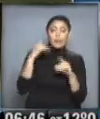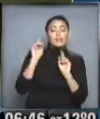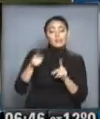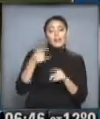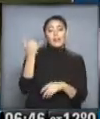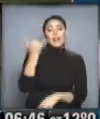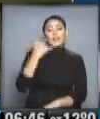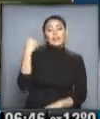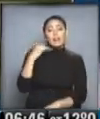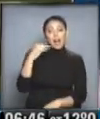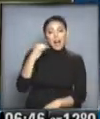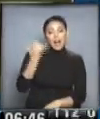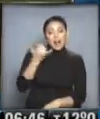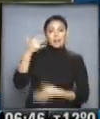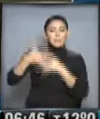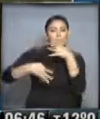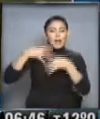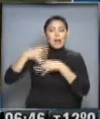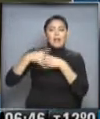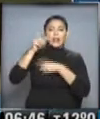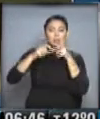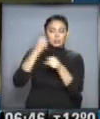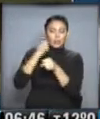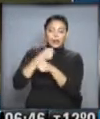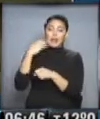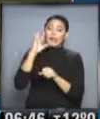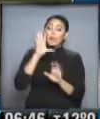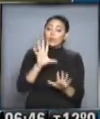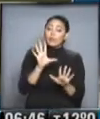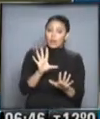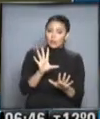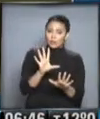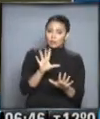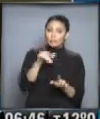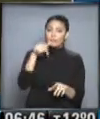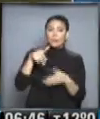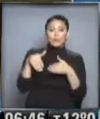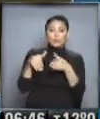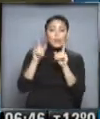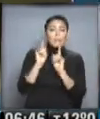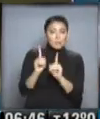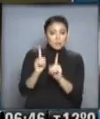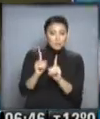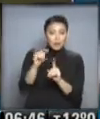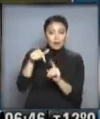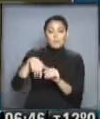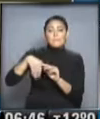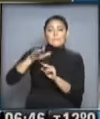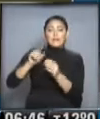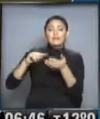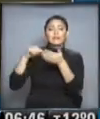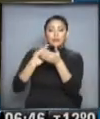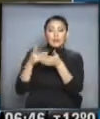movimiento vial de máquinas, viales y hombres trabajando. Transite con cuidado. Vamos a seguir en la 8, más cerca de la ciudad de Buenos Aires.